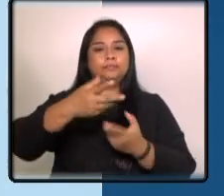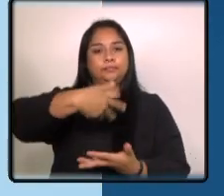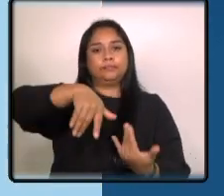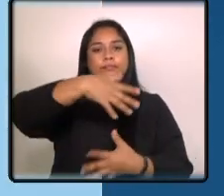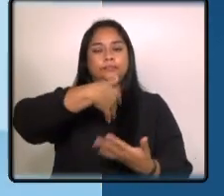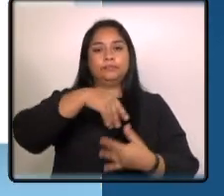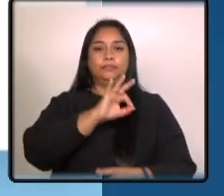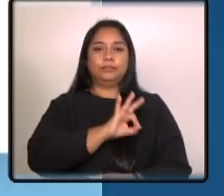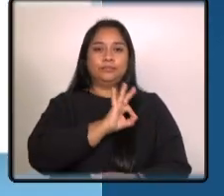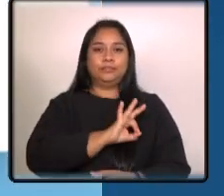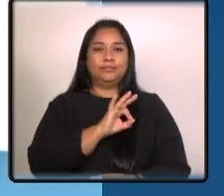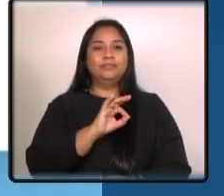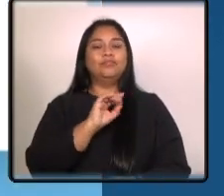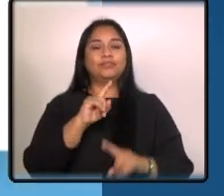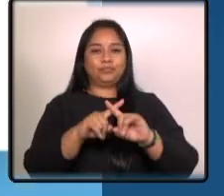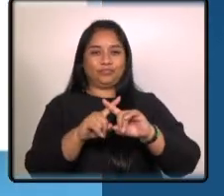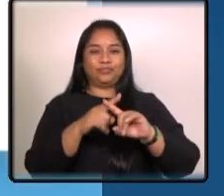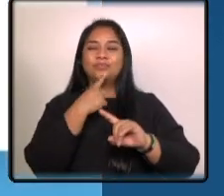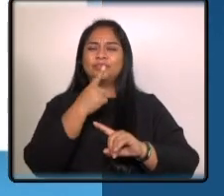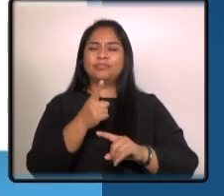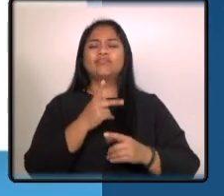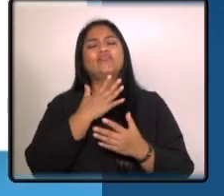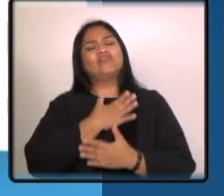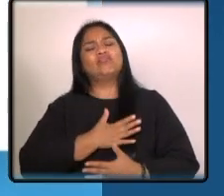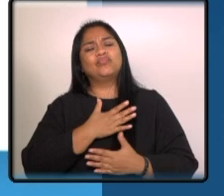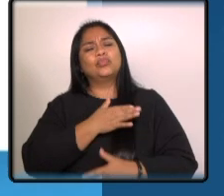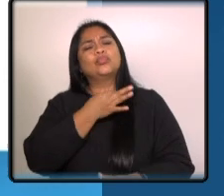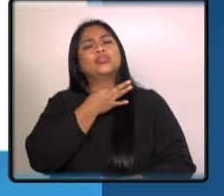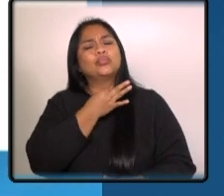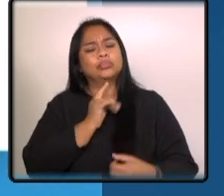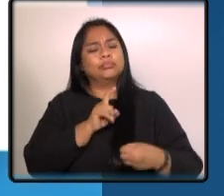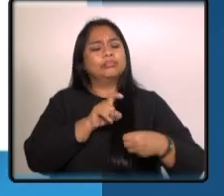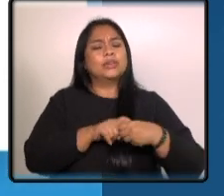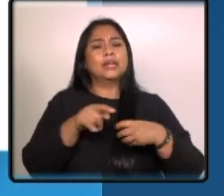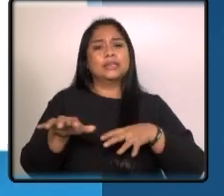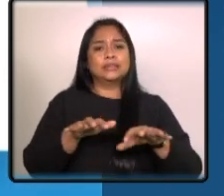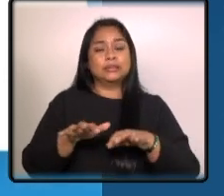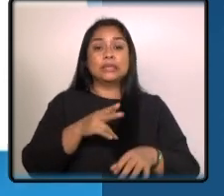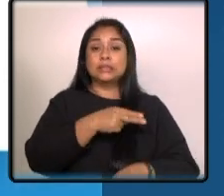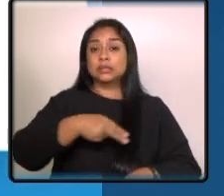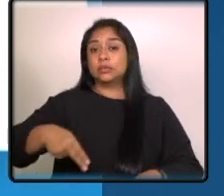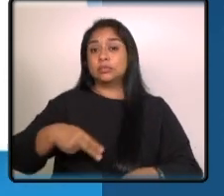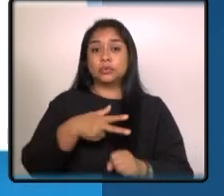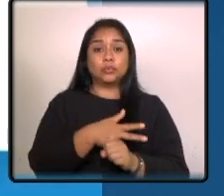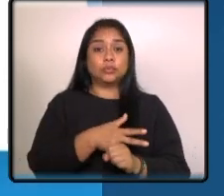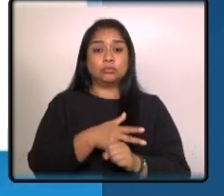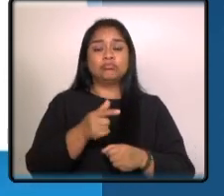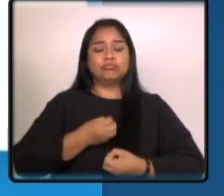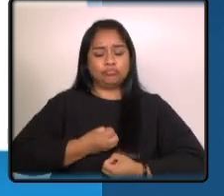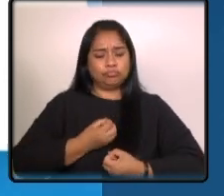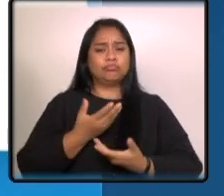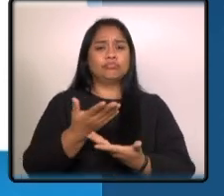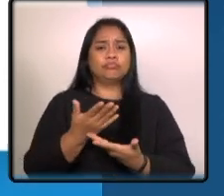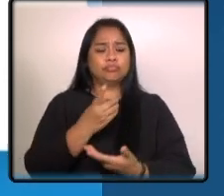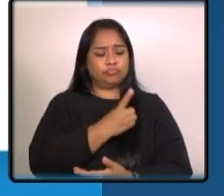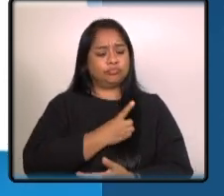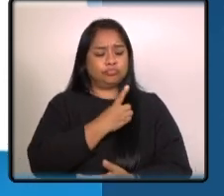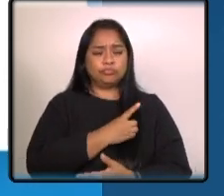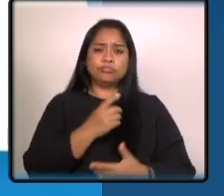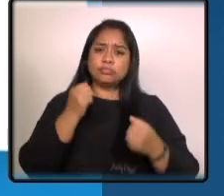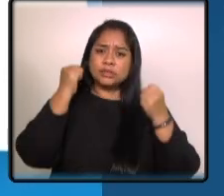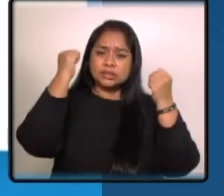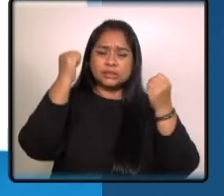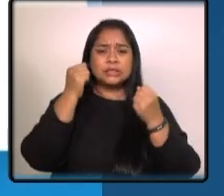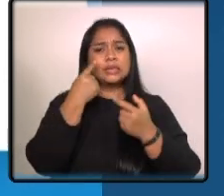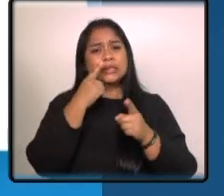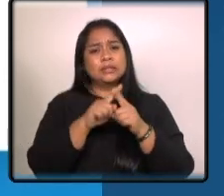indicó que fue un placer formar parte de dicho acto asimismo en nombre de guatemala expresó su deseo de éxito en la